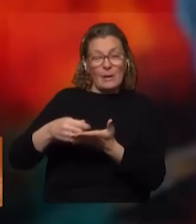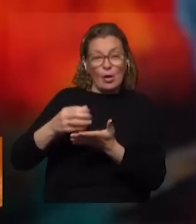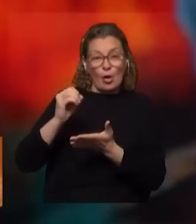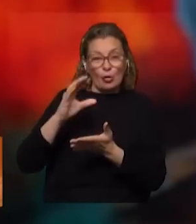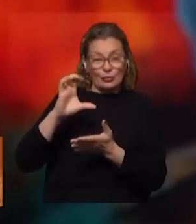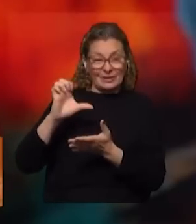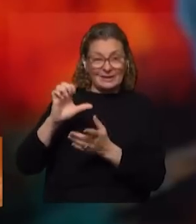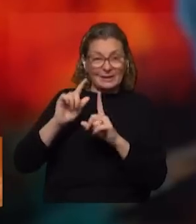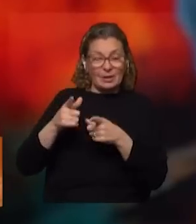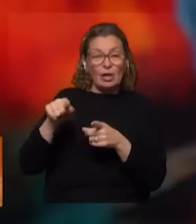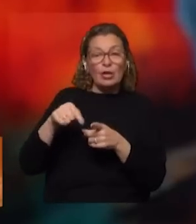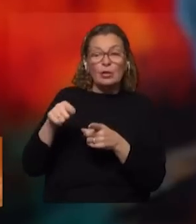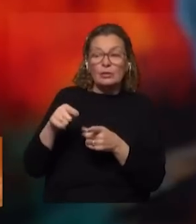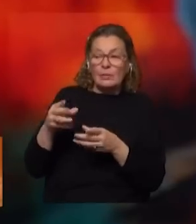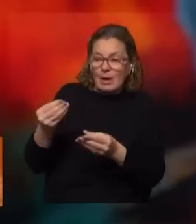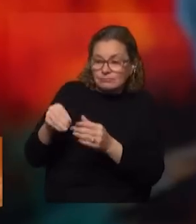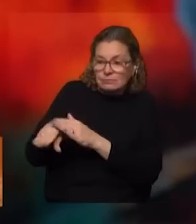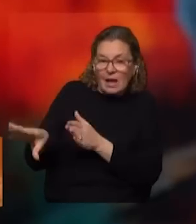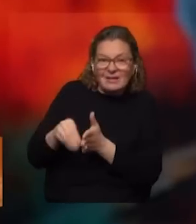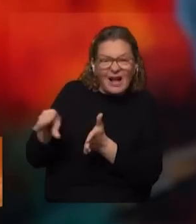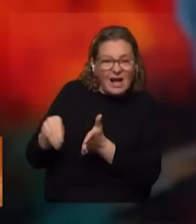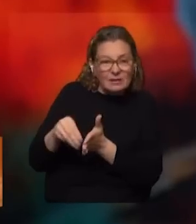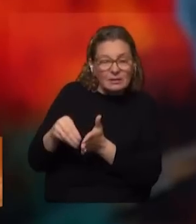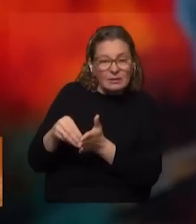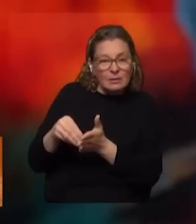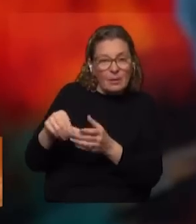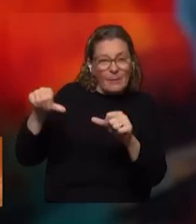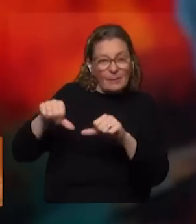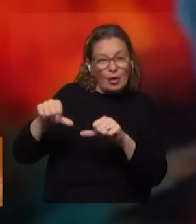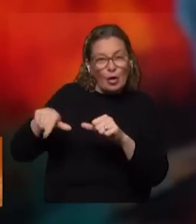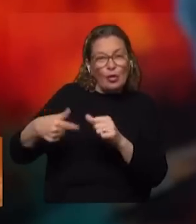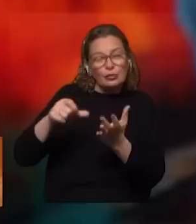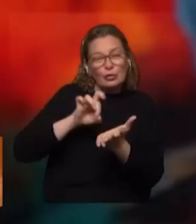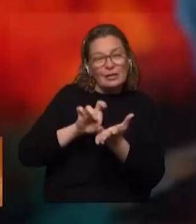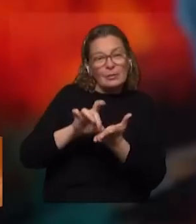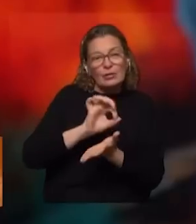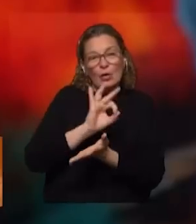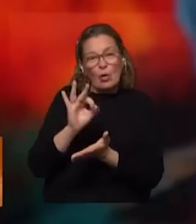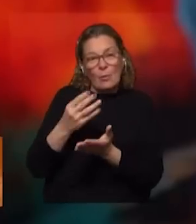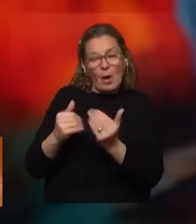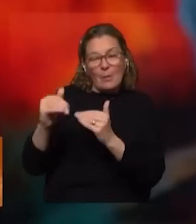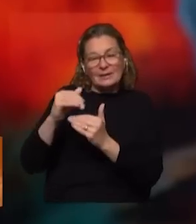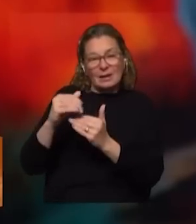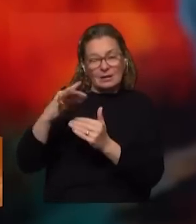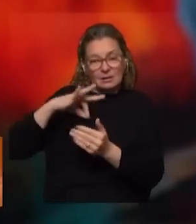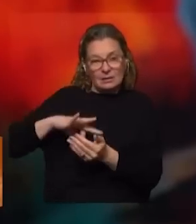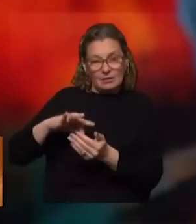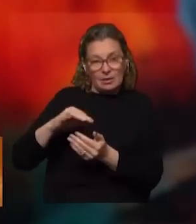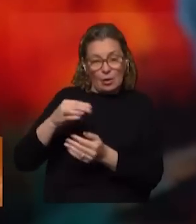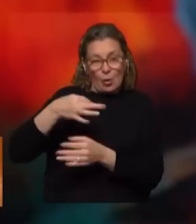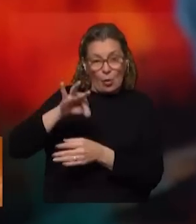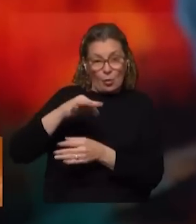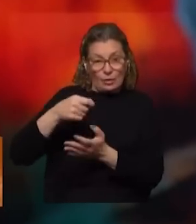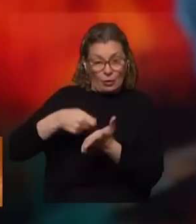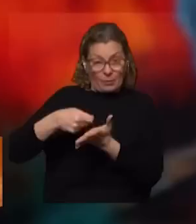y la OCE, ¿de dónde va a obtener los recursos? ¿Va a empeorar otros servicios? ¿Dejar de hacer algo? ¿O va a aumentar sus ingresos? El único ingreso de la OCE es las